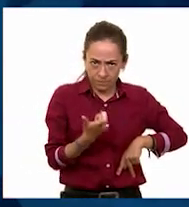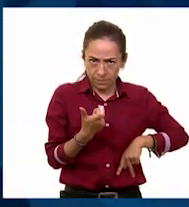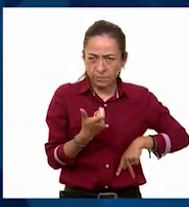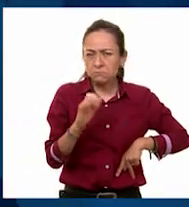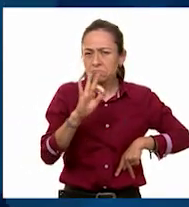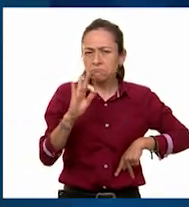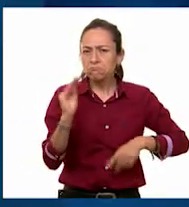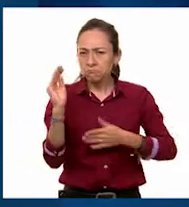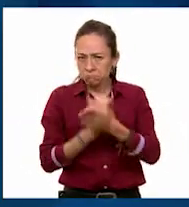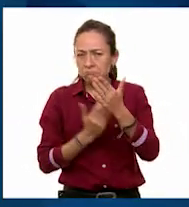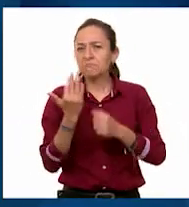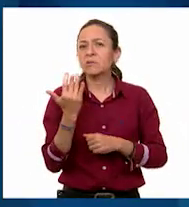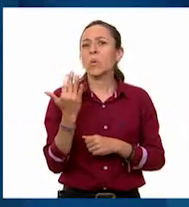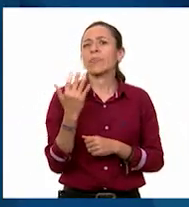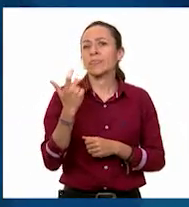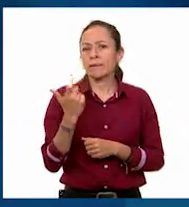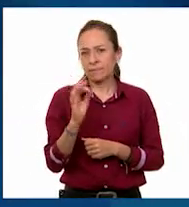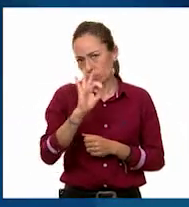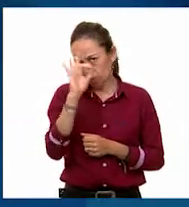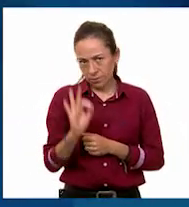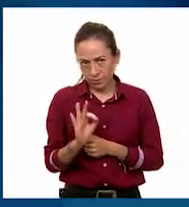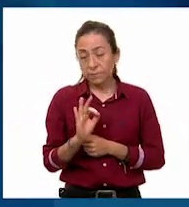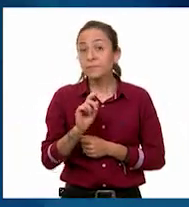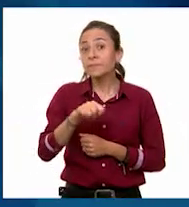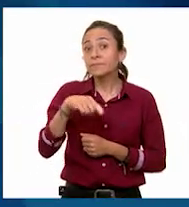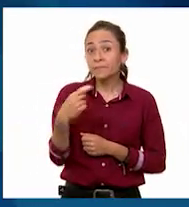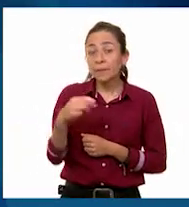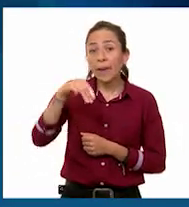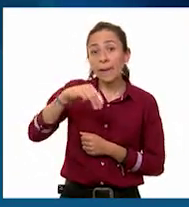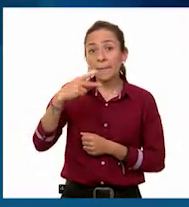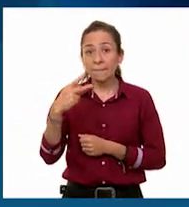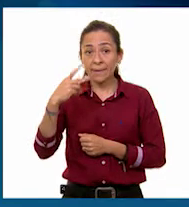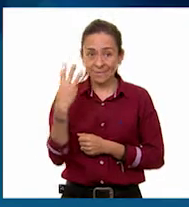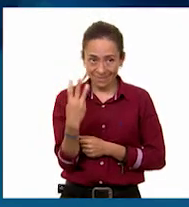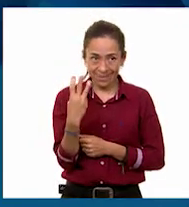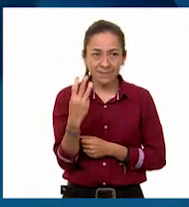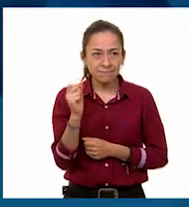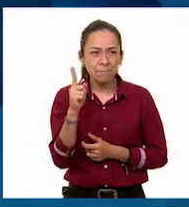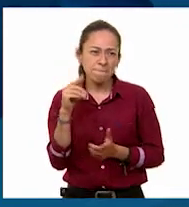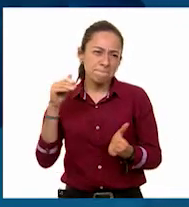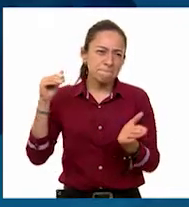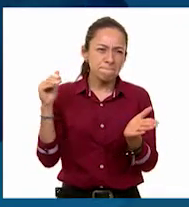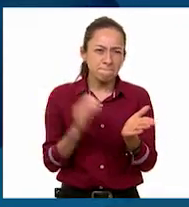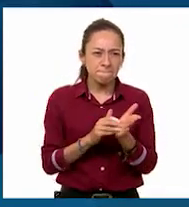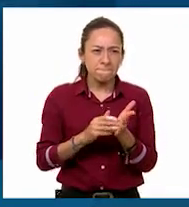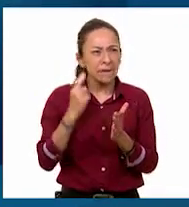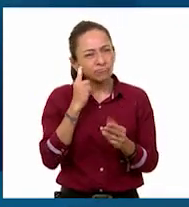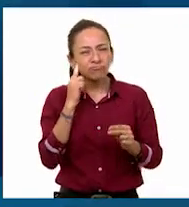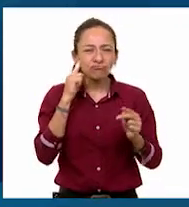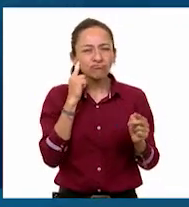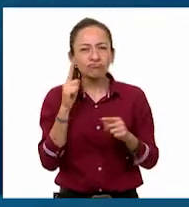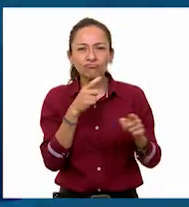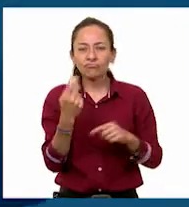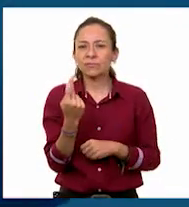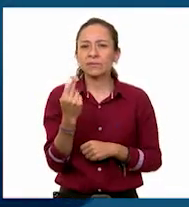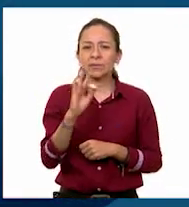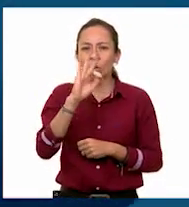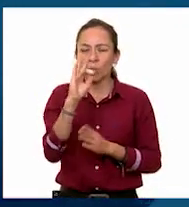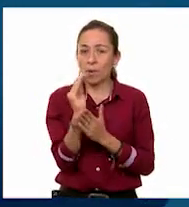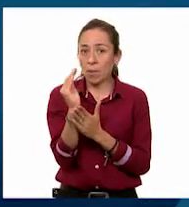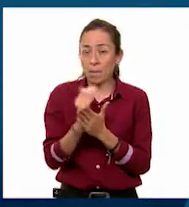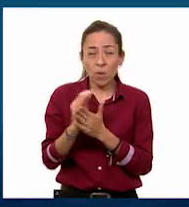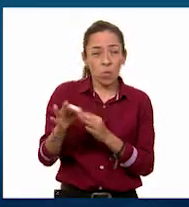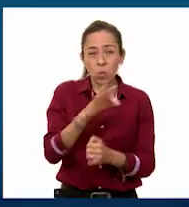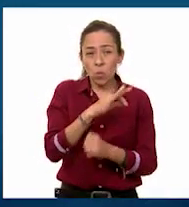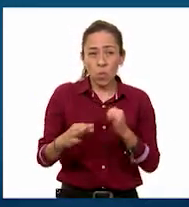descuento del 50%, un reproductor MP3 de mil pesos con descuento del 25% y por último un